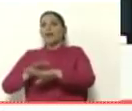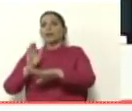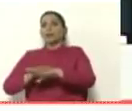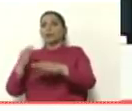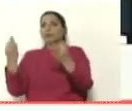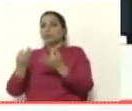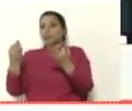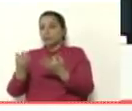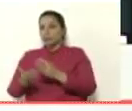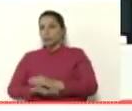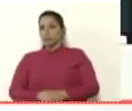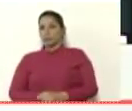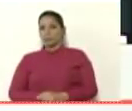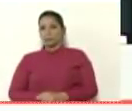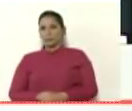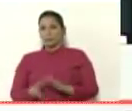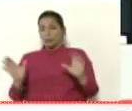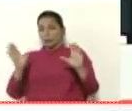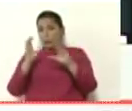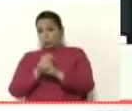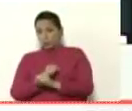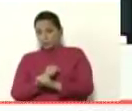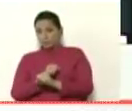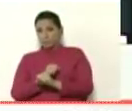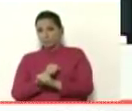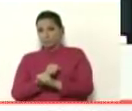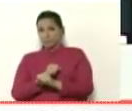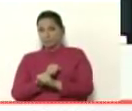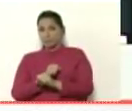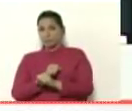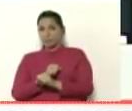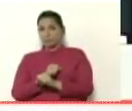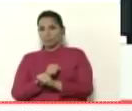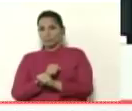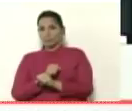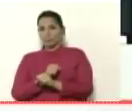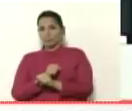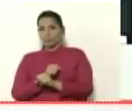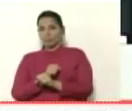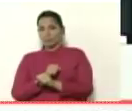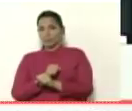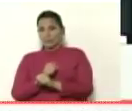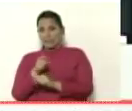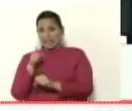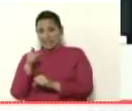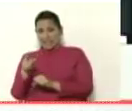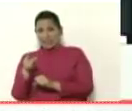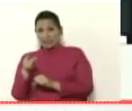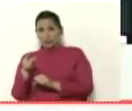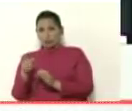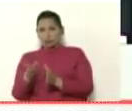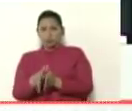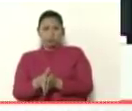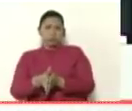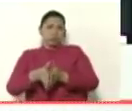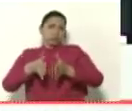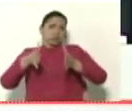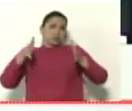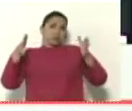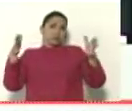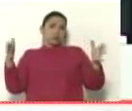pasó esa noche es una gigantesca